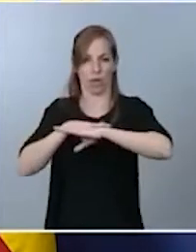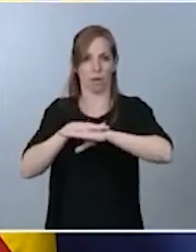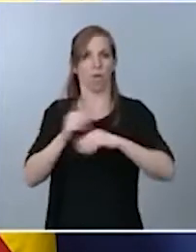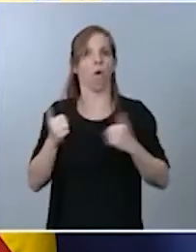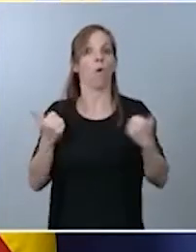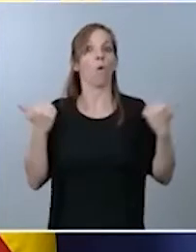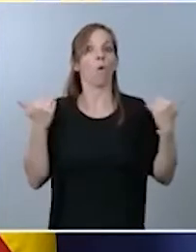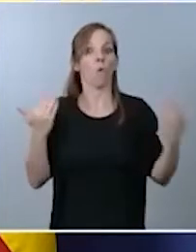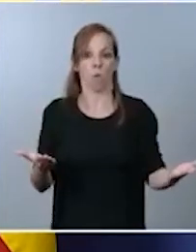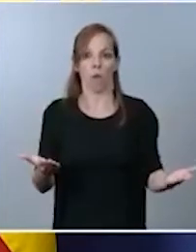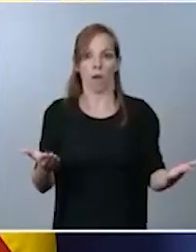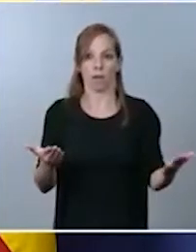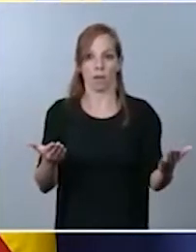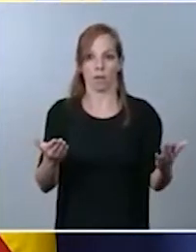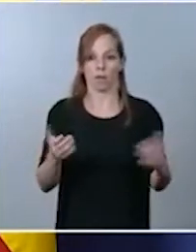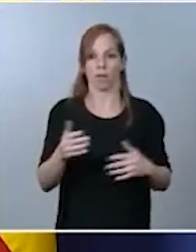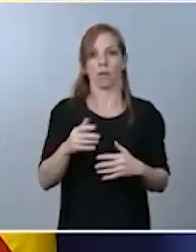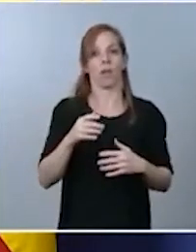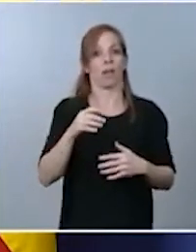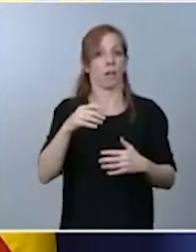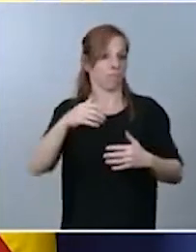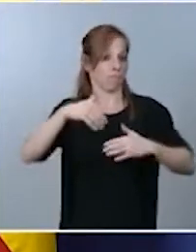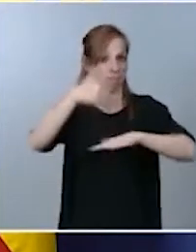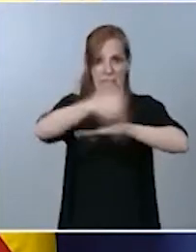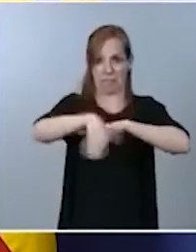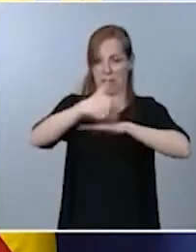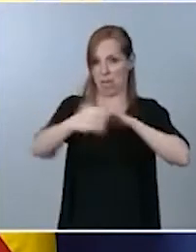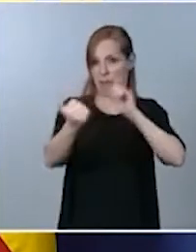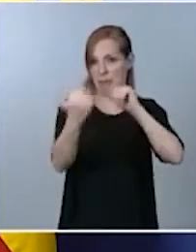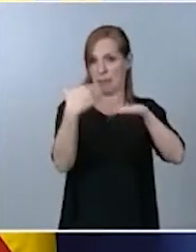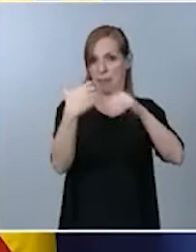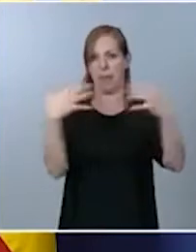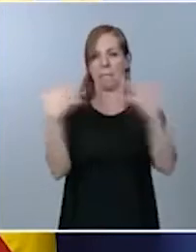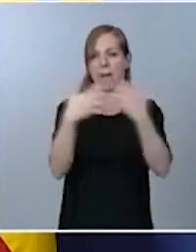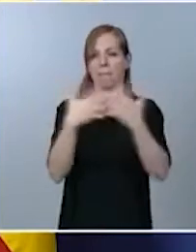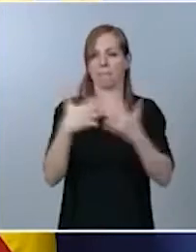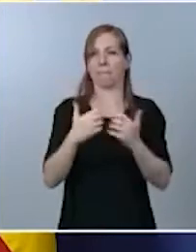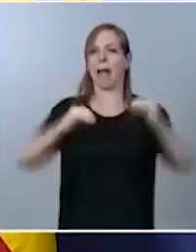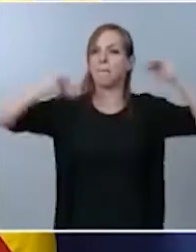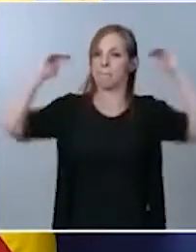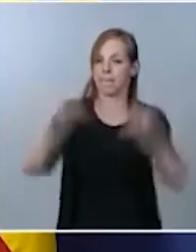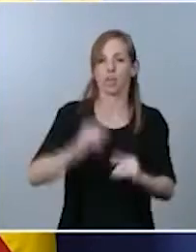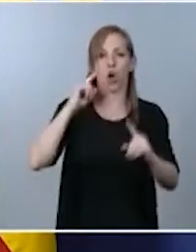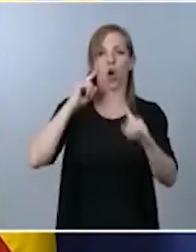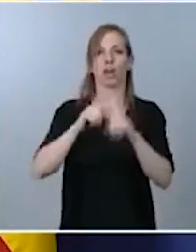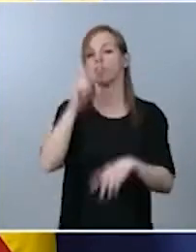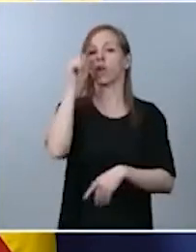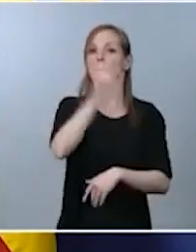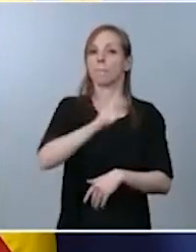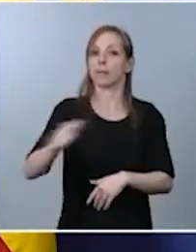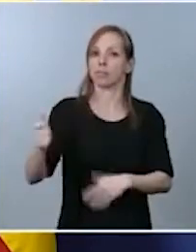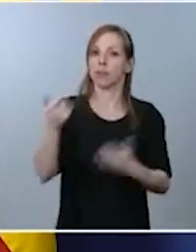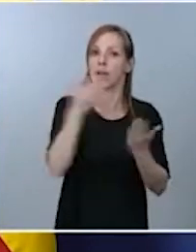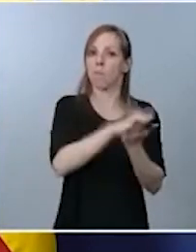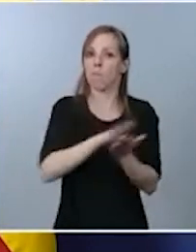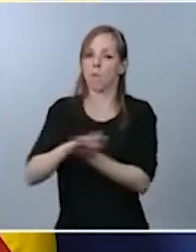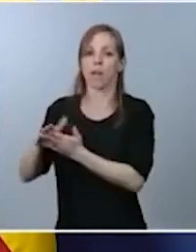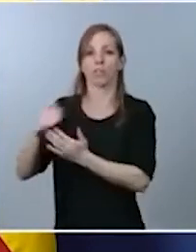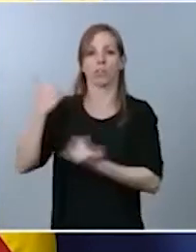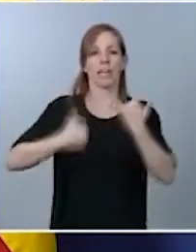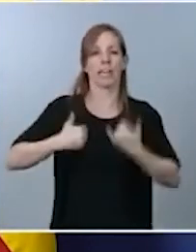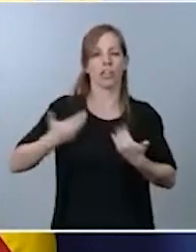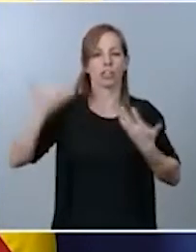la sinestralidad vial para rebajar el número de muertos, de fallecidos y heridos graves en los accidentes de tráfico.